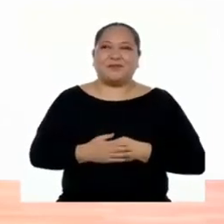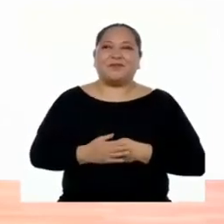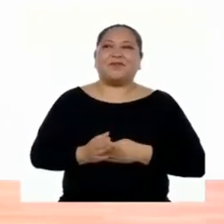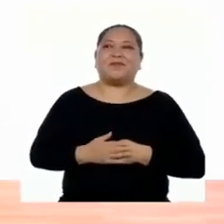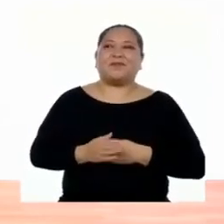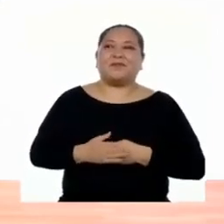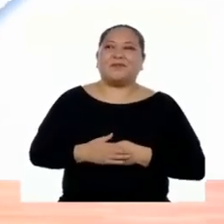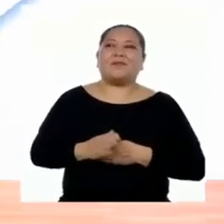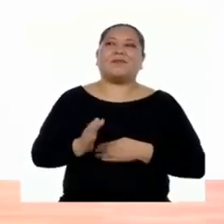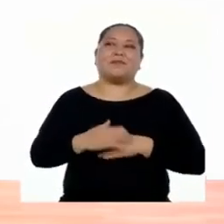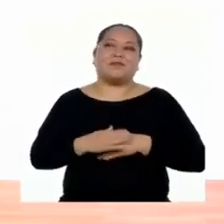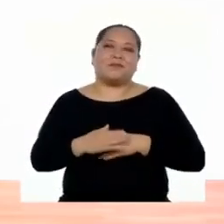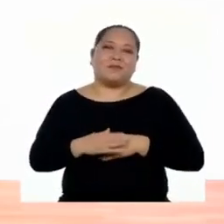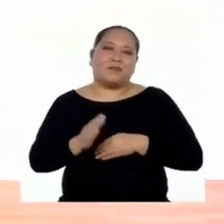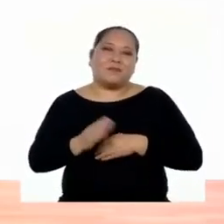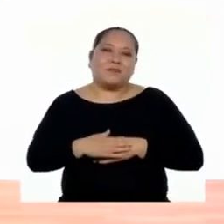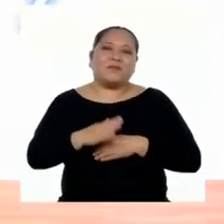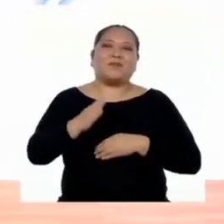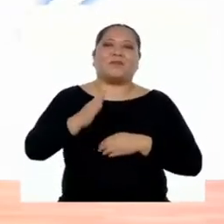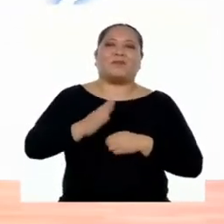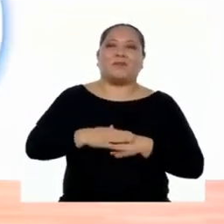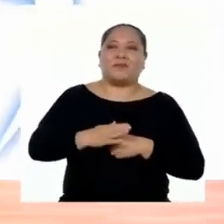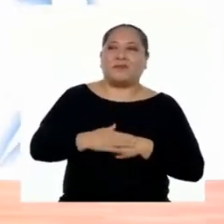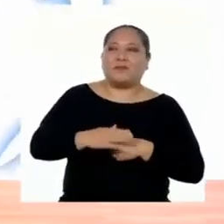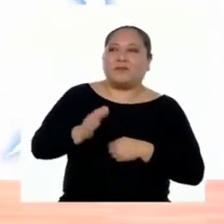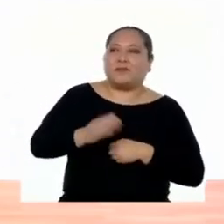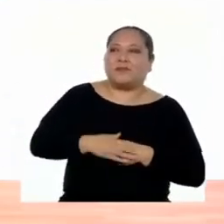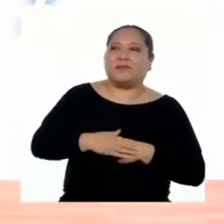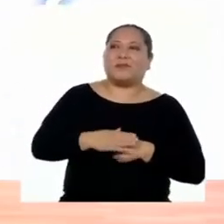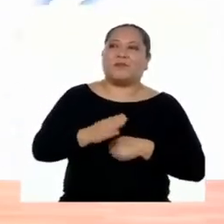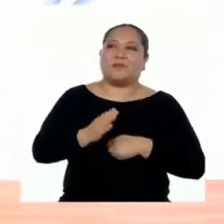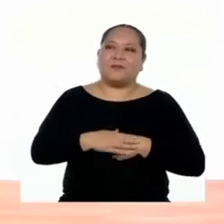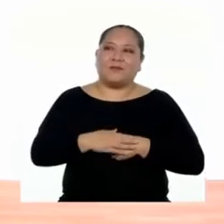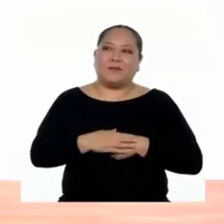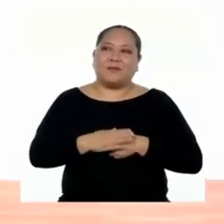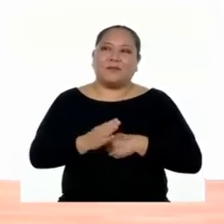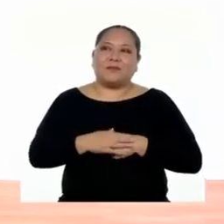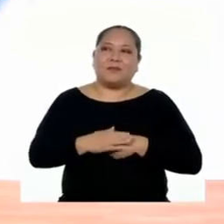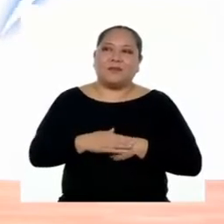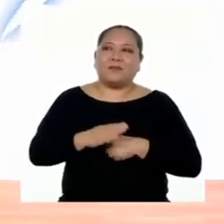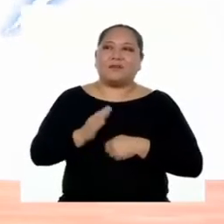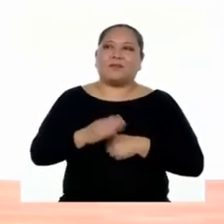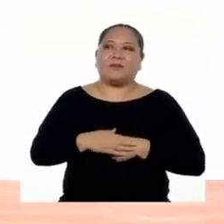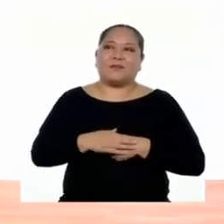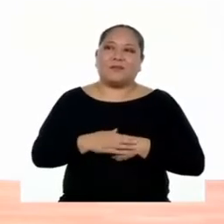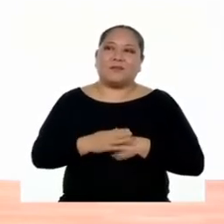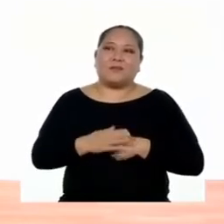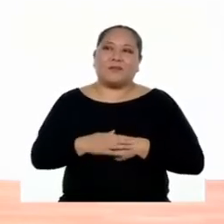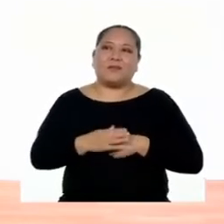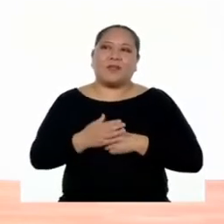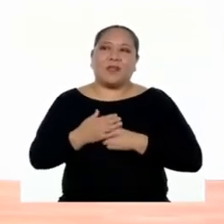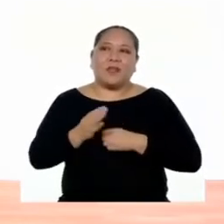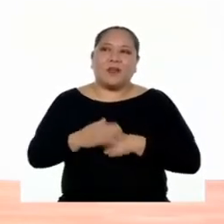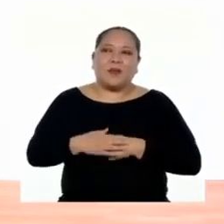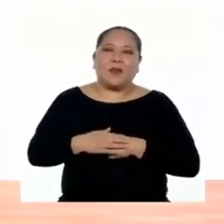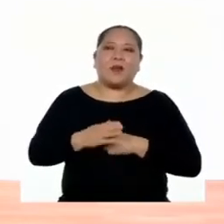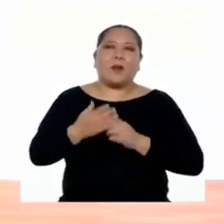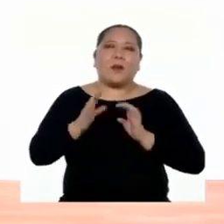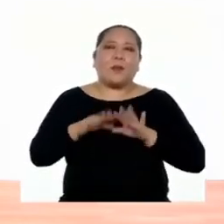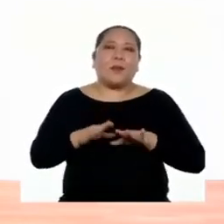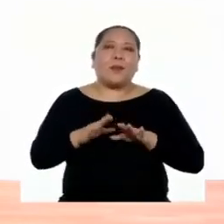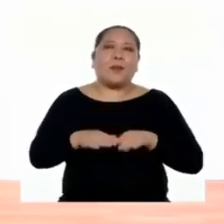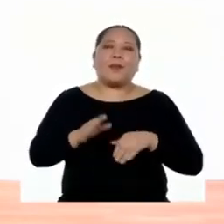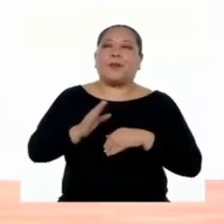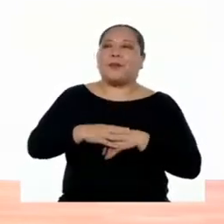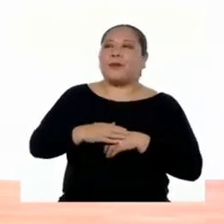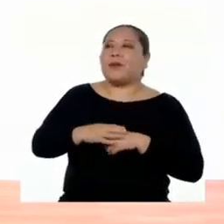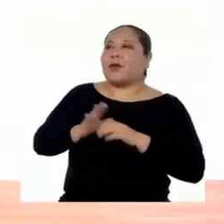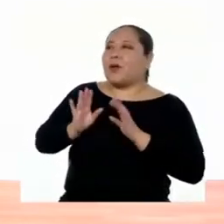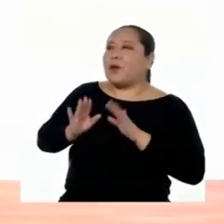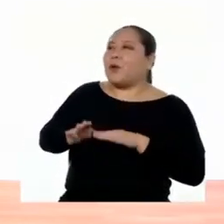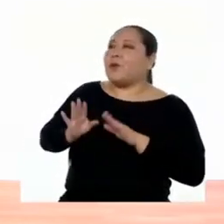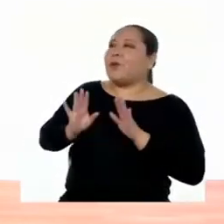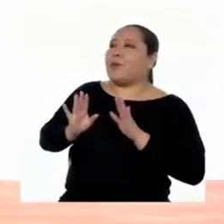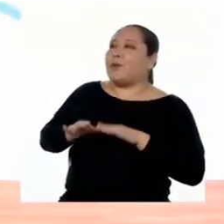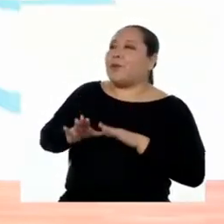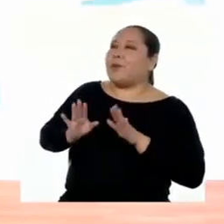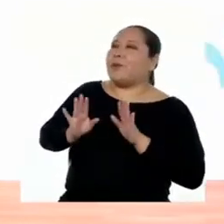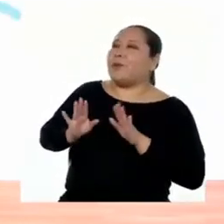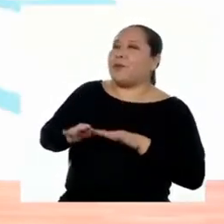¡Va! ¡In! ¡Hey! ¡Ja! ¡Uh! ¡Ven! ¡Ja! ¡Hecho aire! ¡Ja!